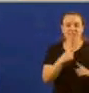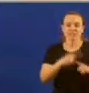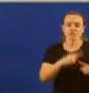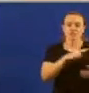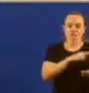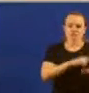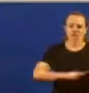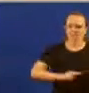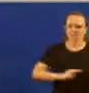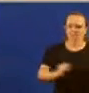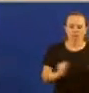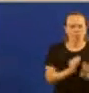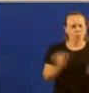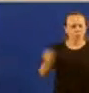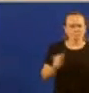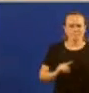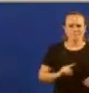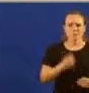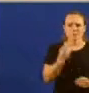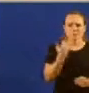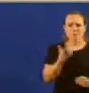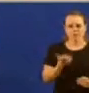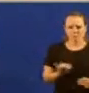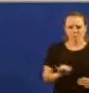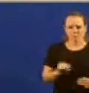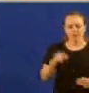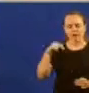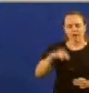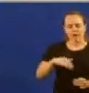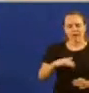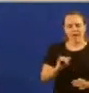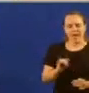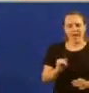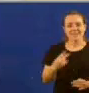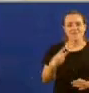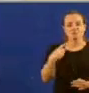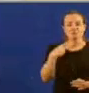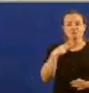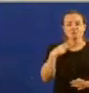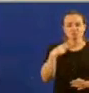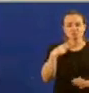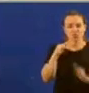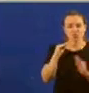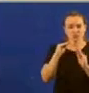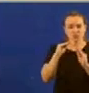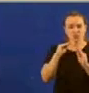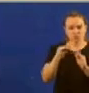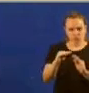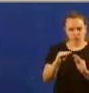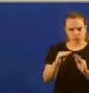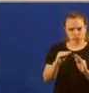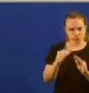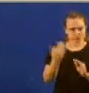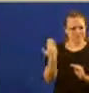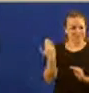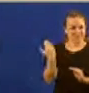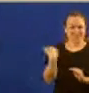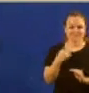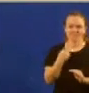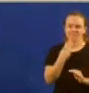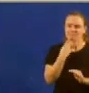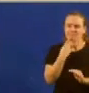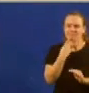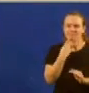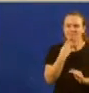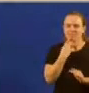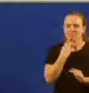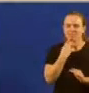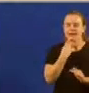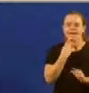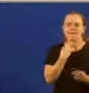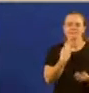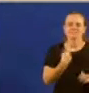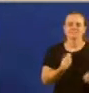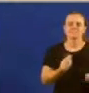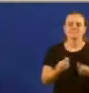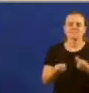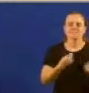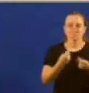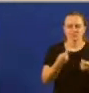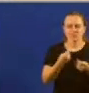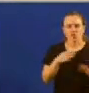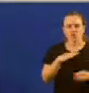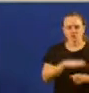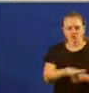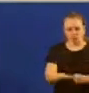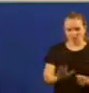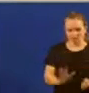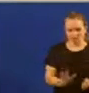por vez primeira, hai un diputado nesta Cámara do seu grupo condenado por tráfico de influencias. Hai poucos días. E non